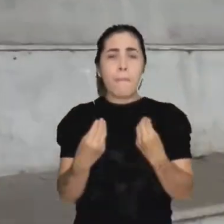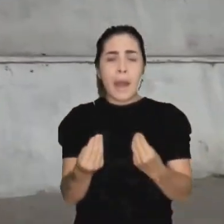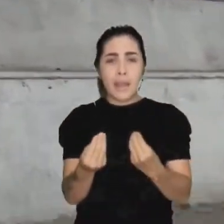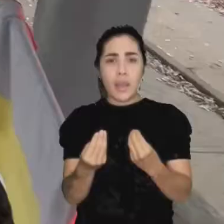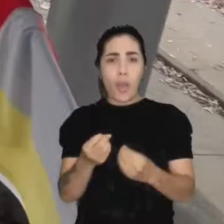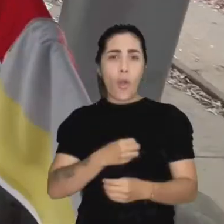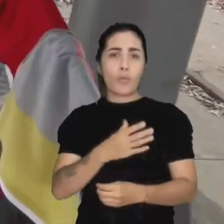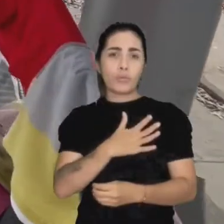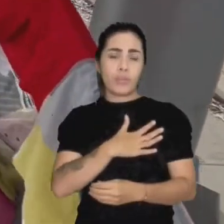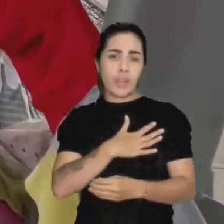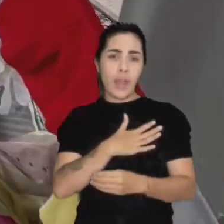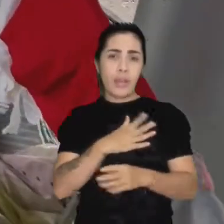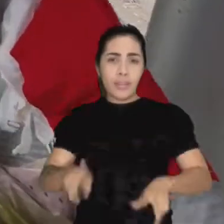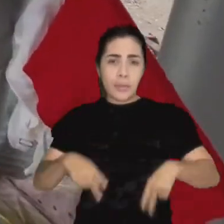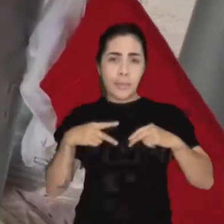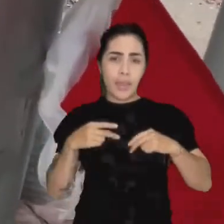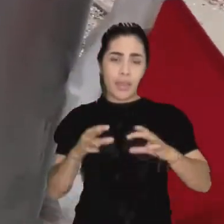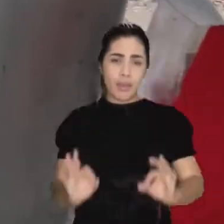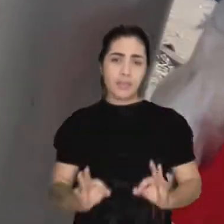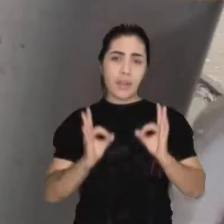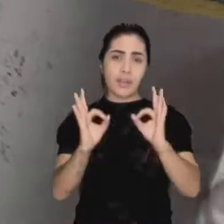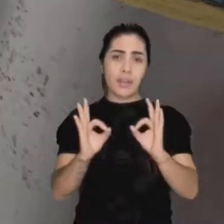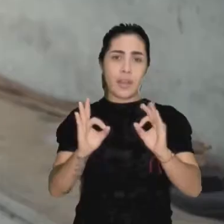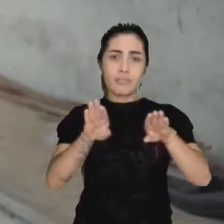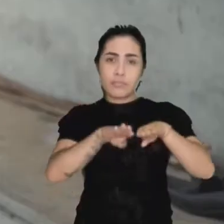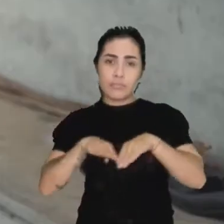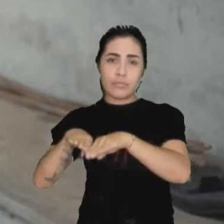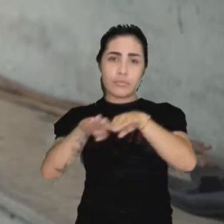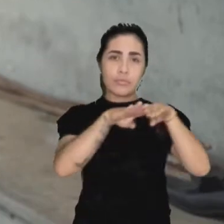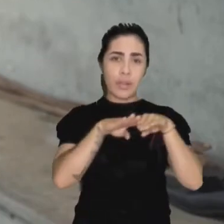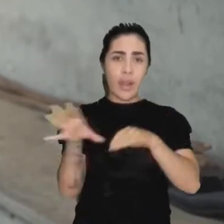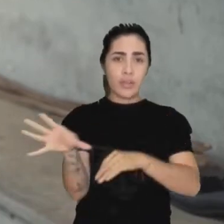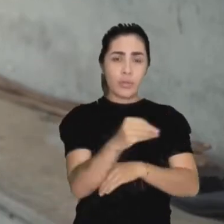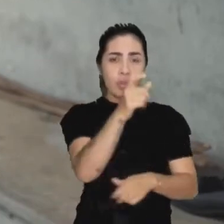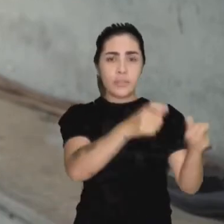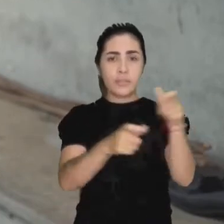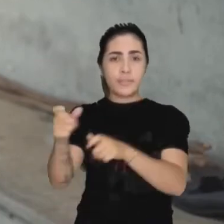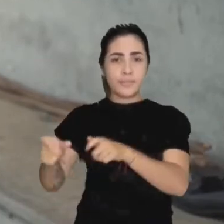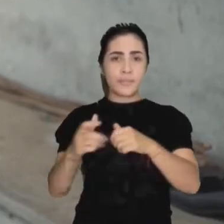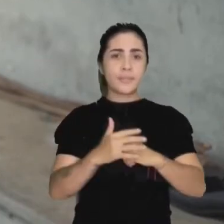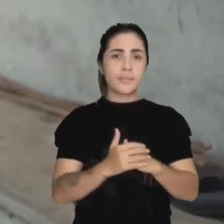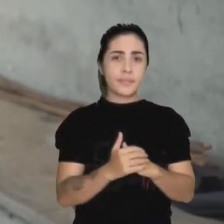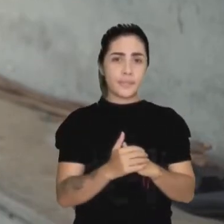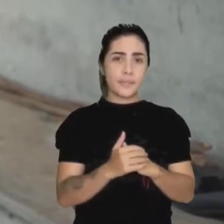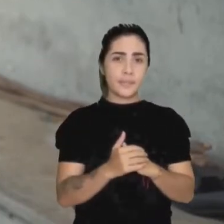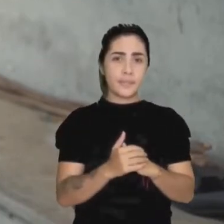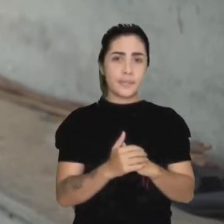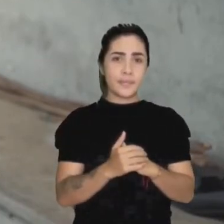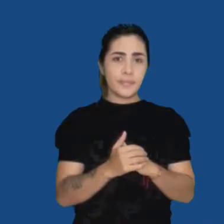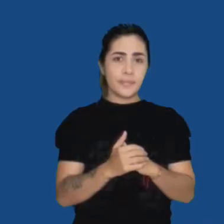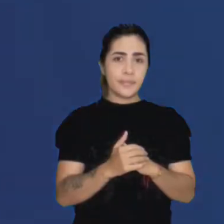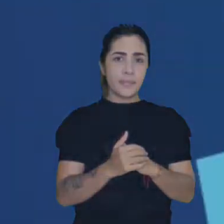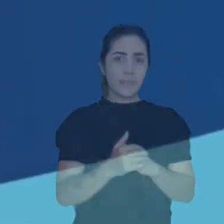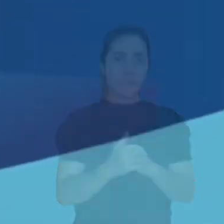rutas de protección y atención necesarias a fin de brindarles una oportunidad de vida digna a estas personas.